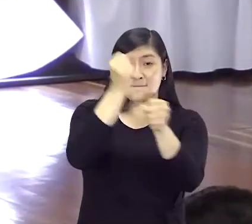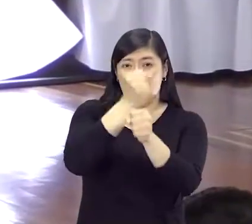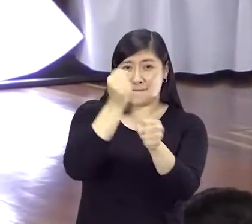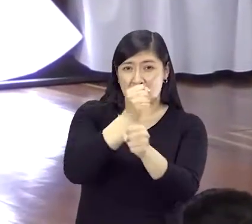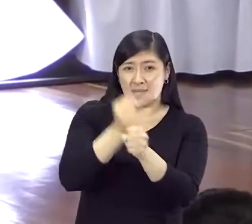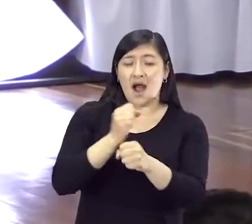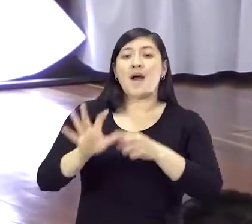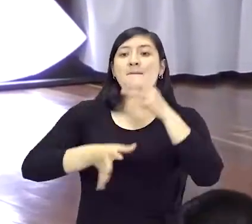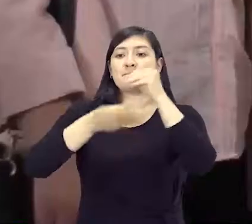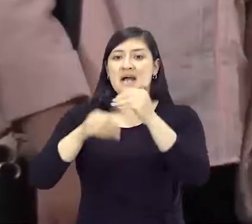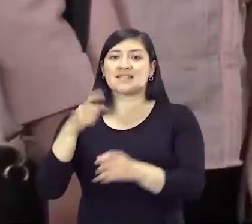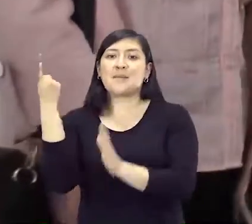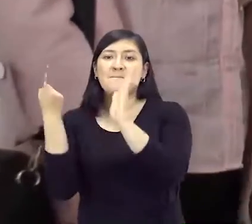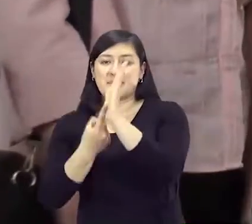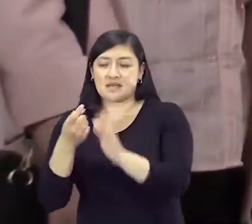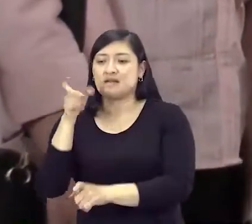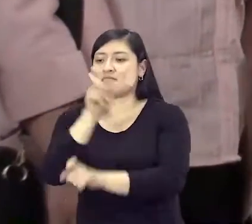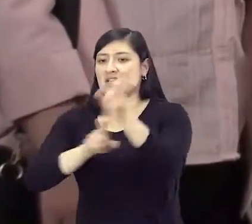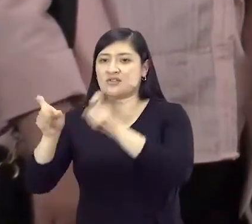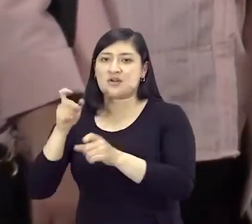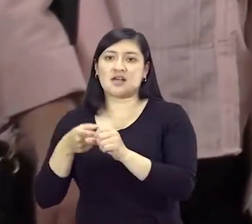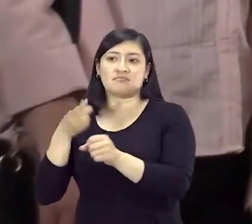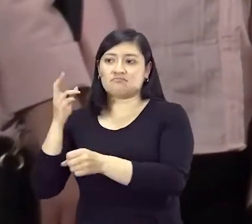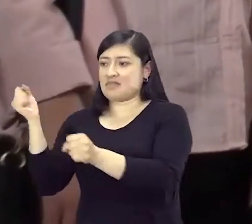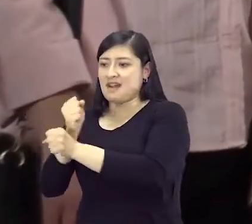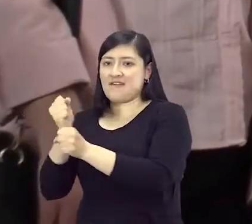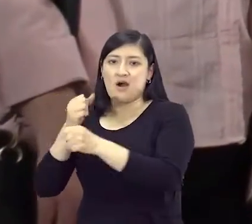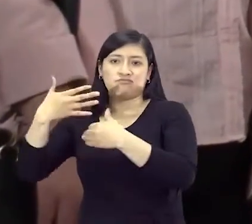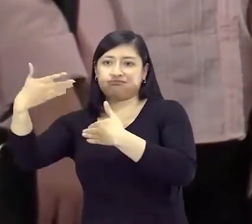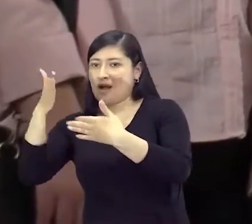¿Qué proyecto de la